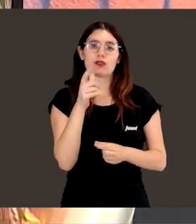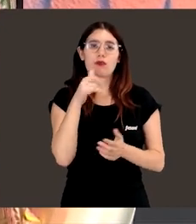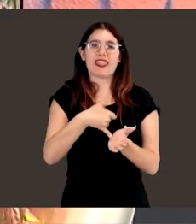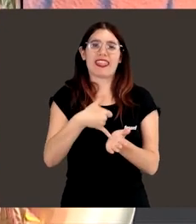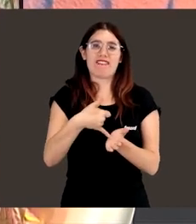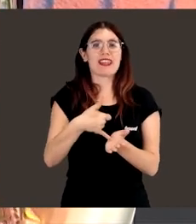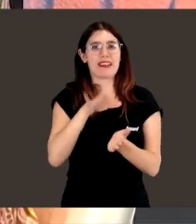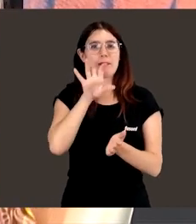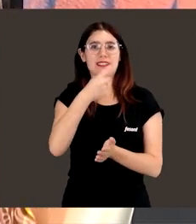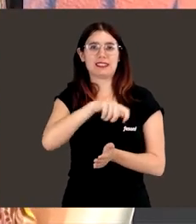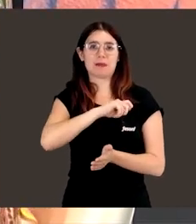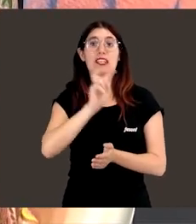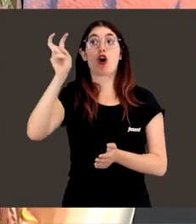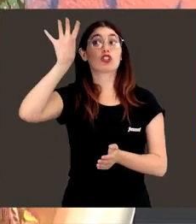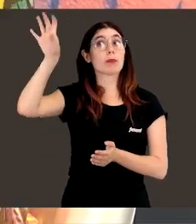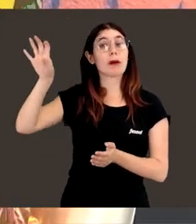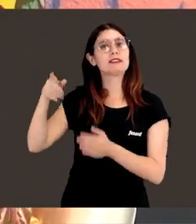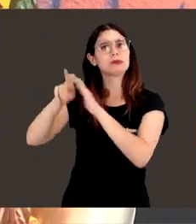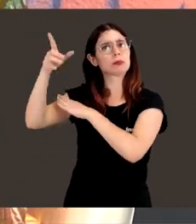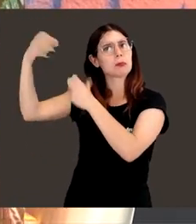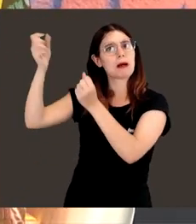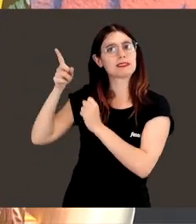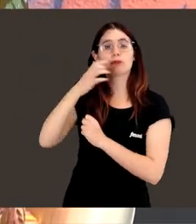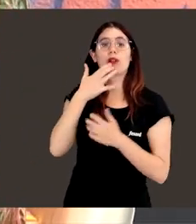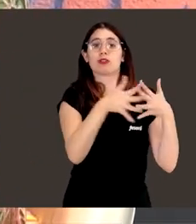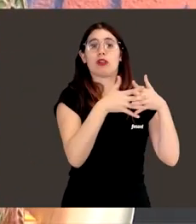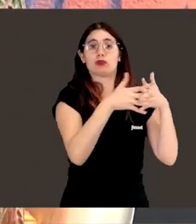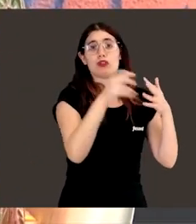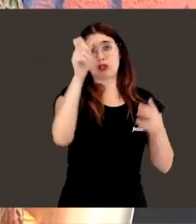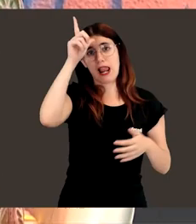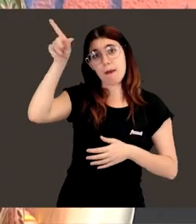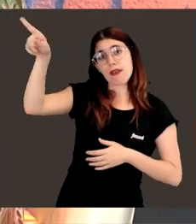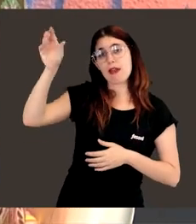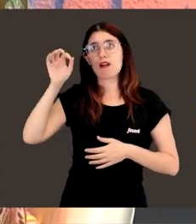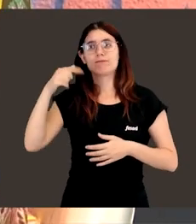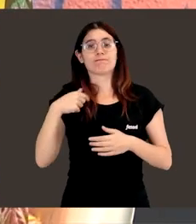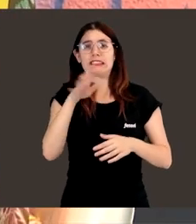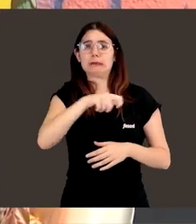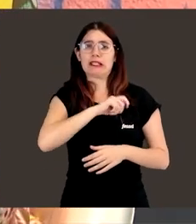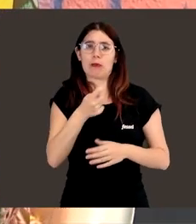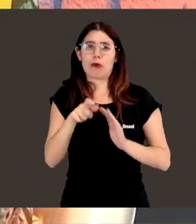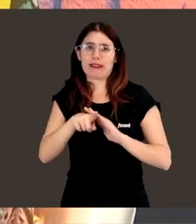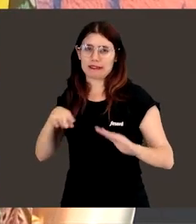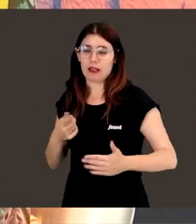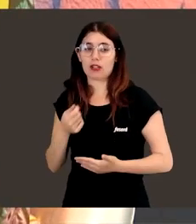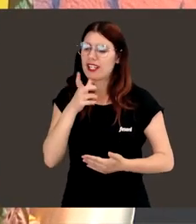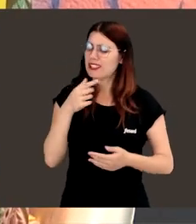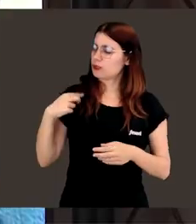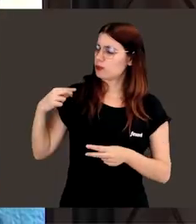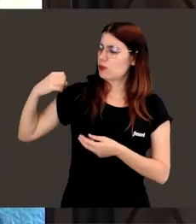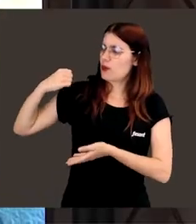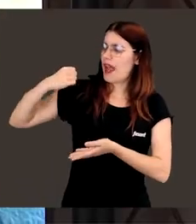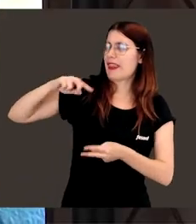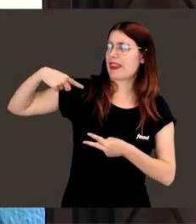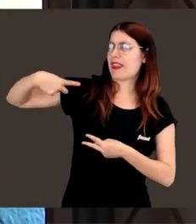en nuestro país, que en otros países nos resultó mejor, ¿no? Estados Unidos, Alemania y nosotros no. Pero es una herencia de nuestro sistema de